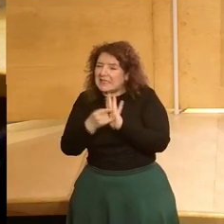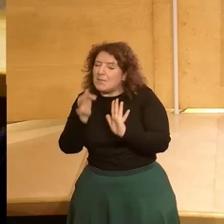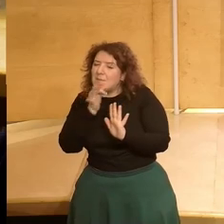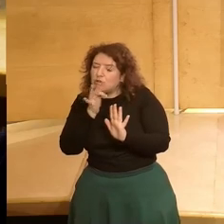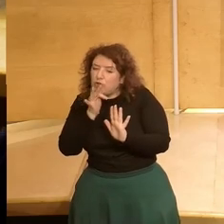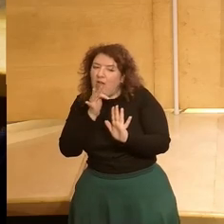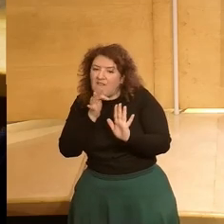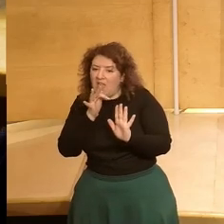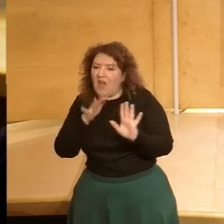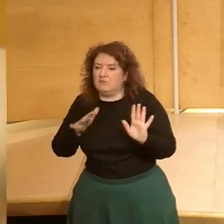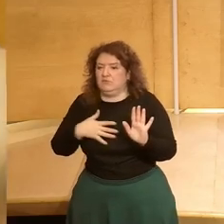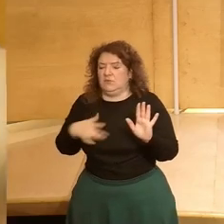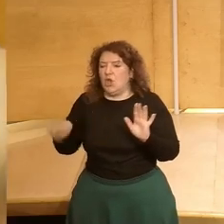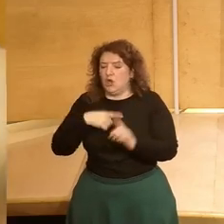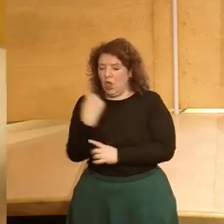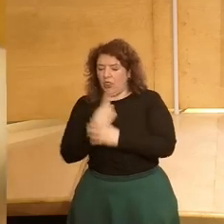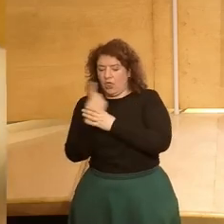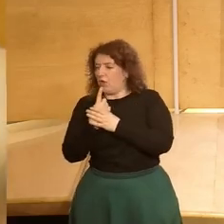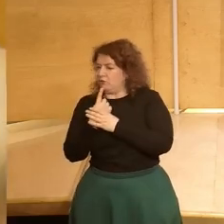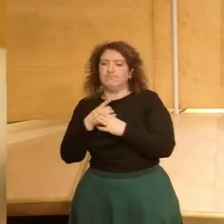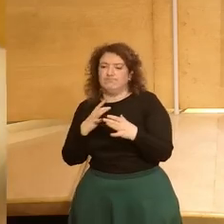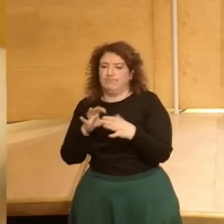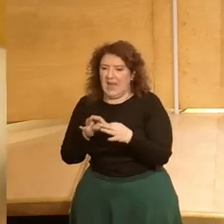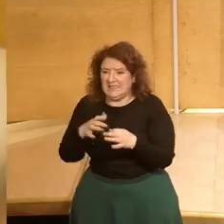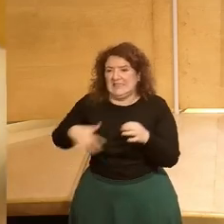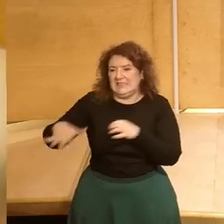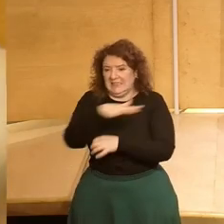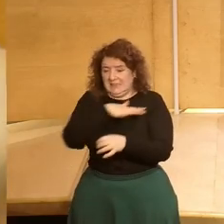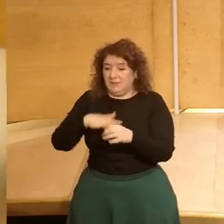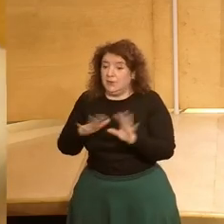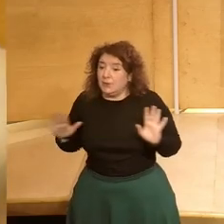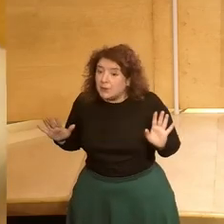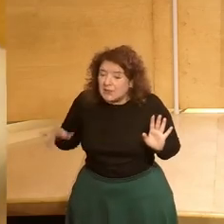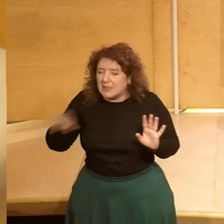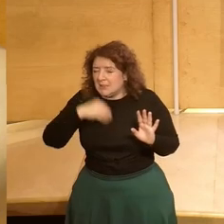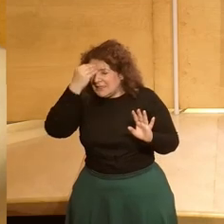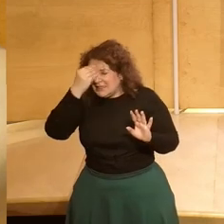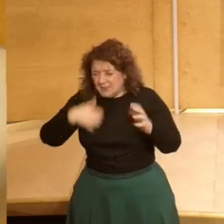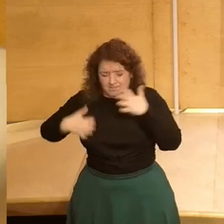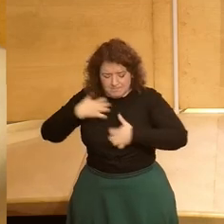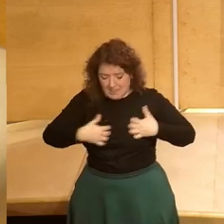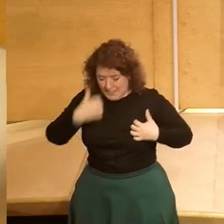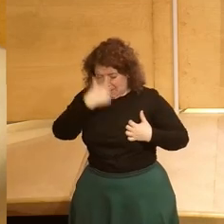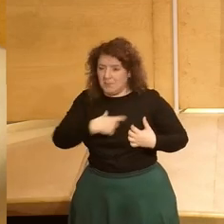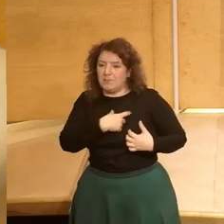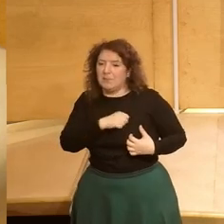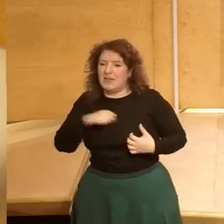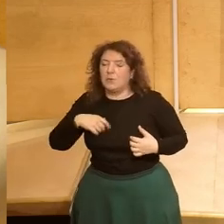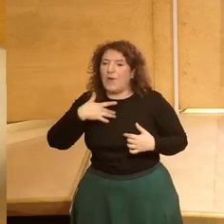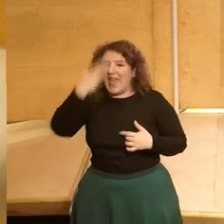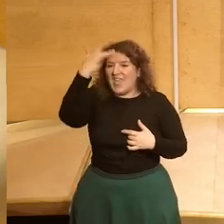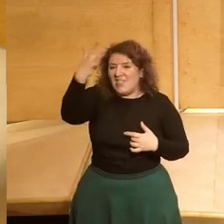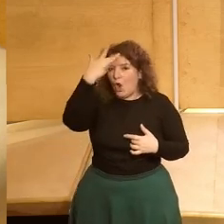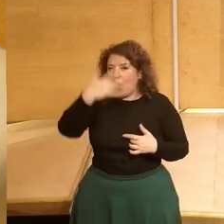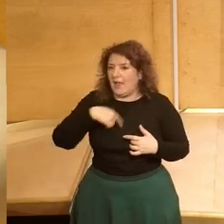formamos parte de un ecosistema pero para mí el riesgo es eso que a lomos de un malestar personal se puedan seguir abrazando ideologías